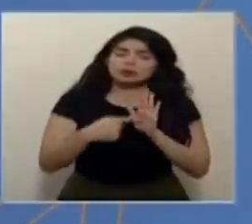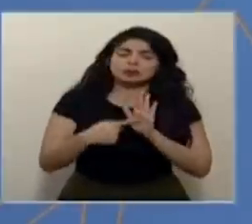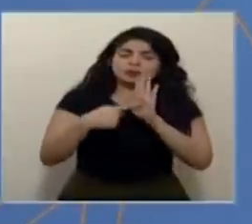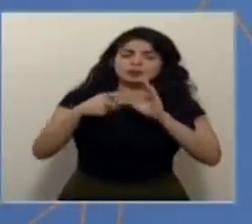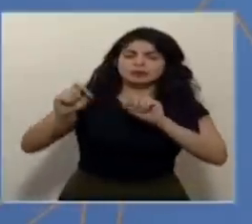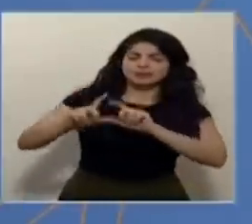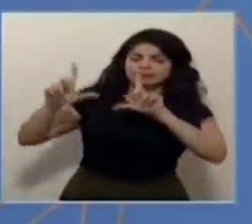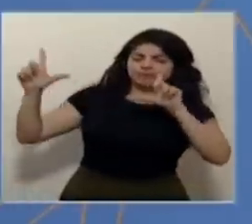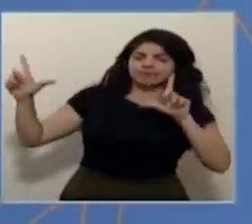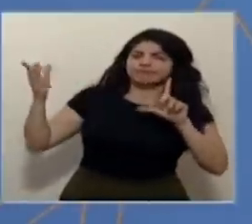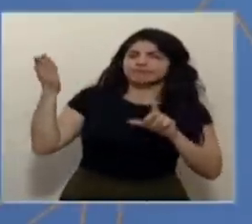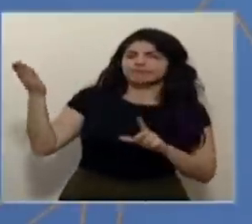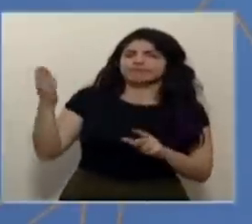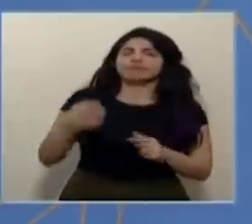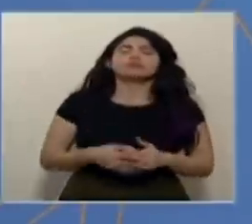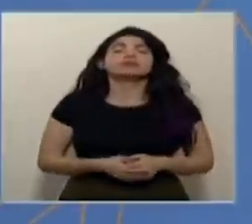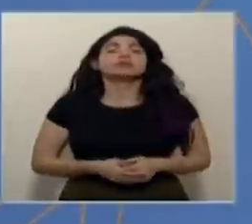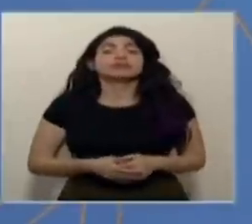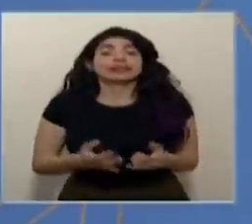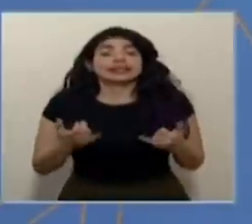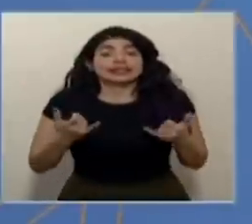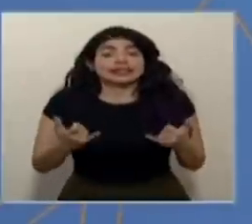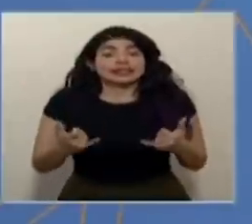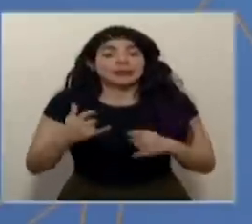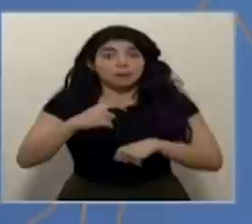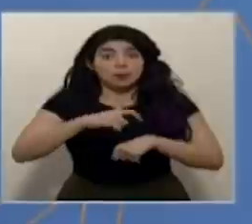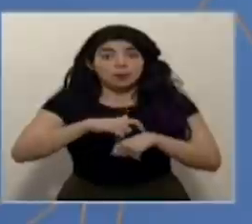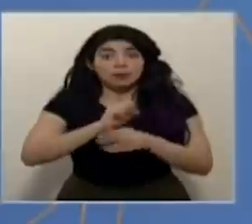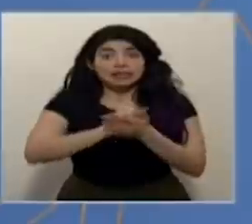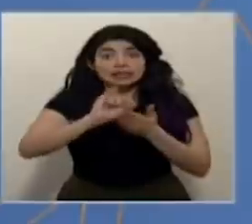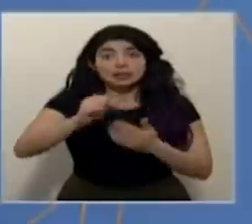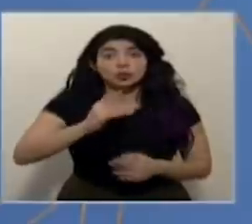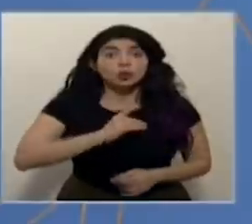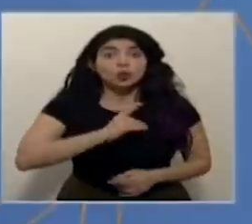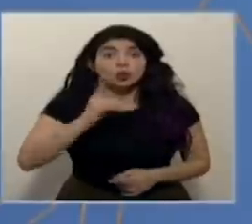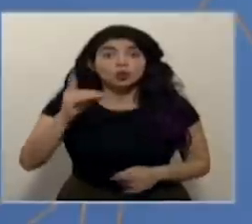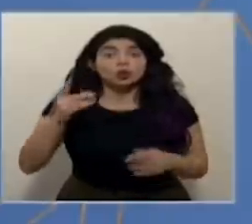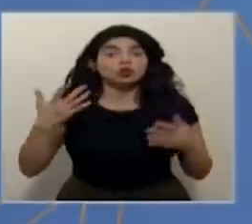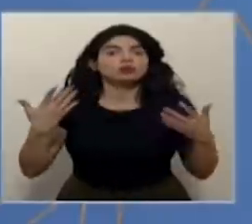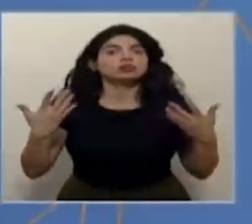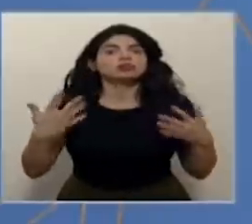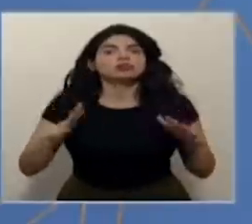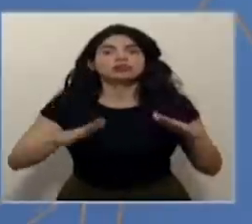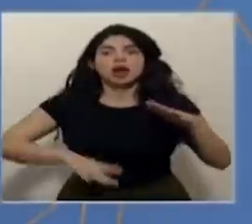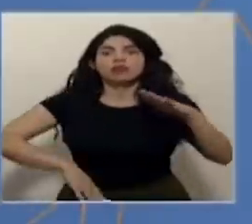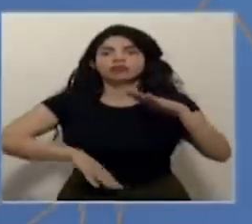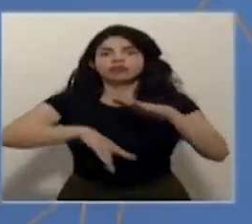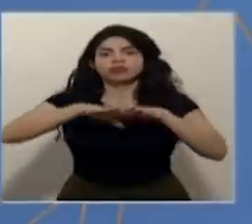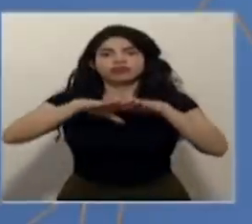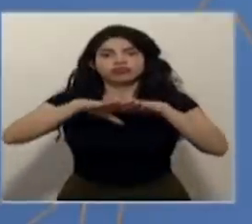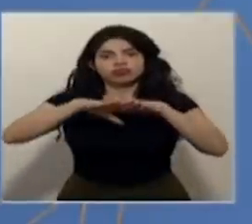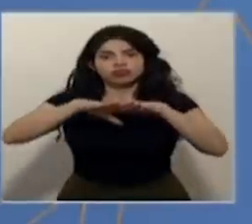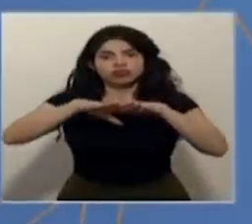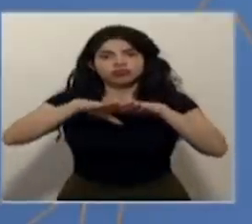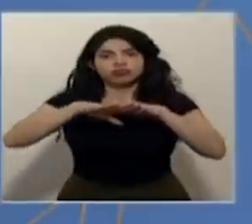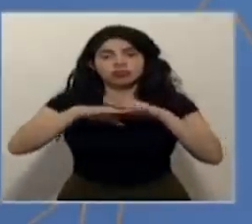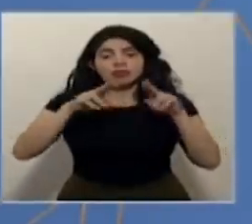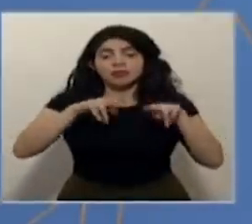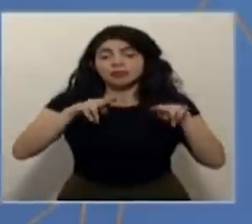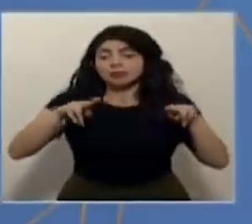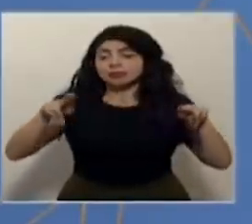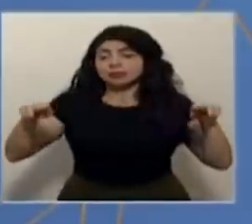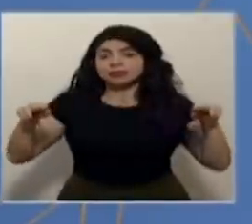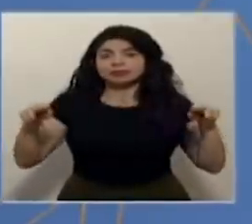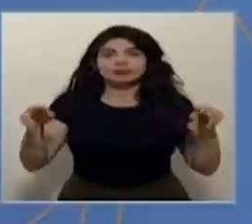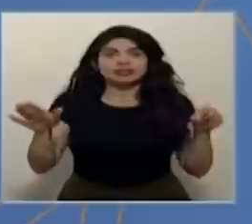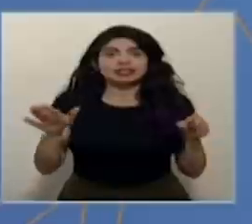mapa. En estos momentos, el San Juan de Dios ya llegó al tope de su capacidad en internamientos